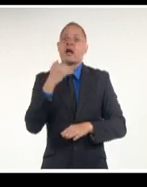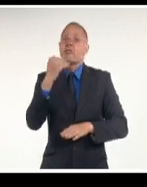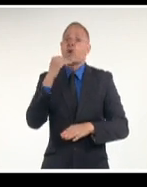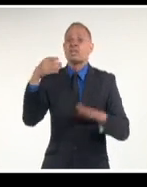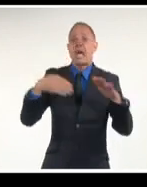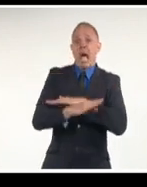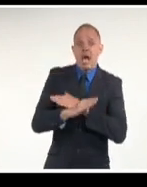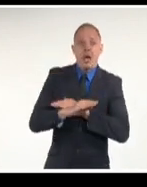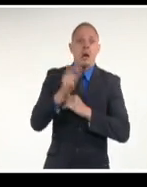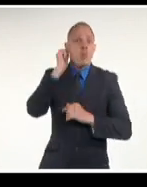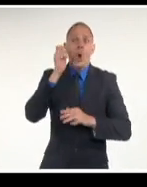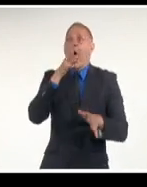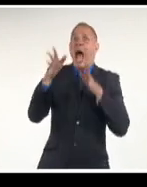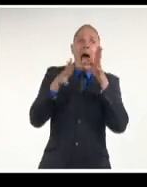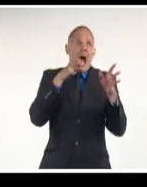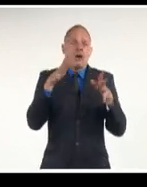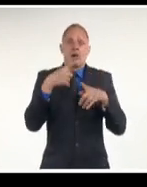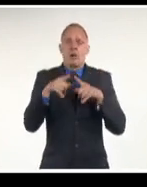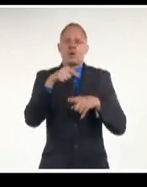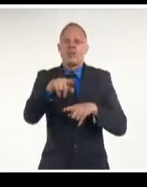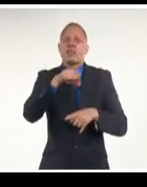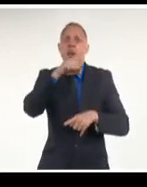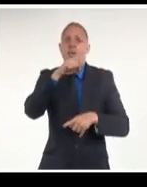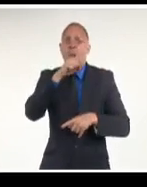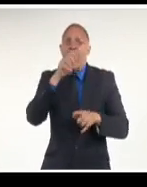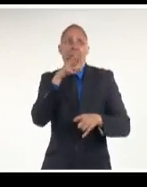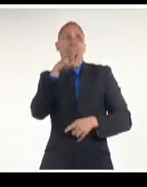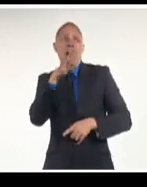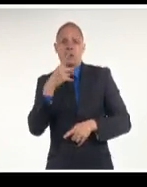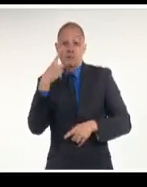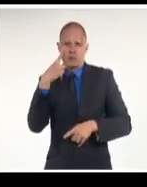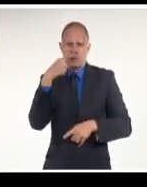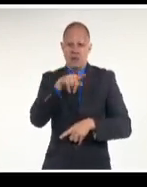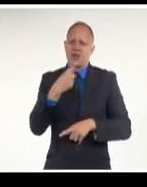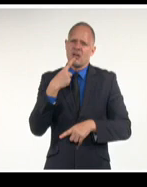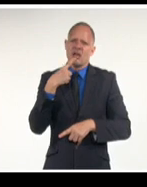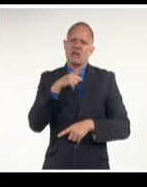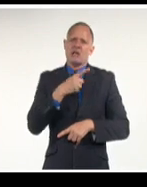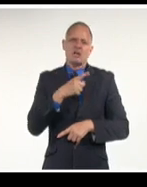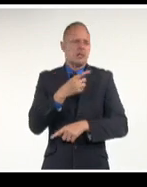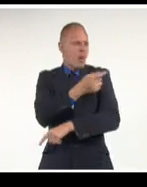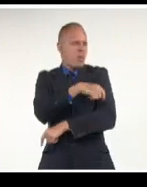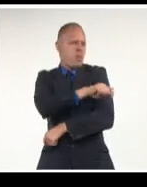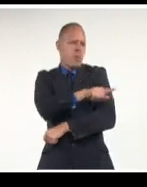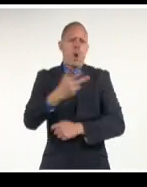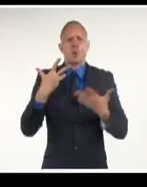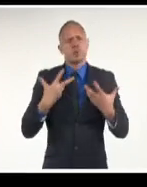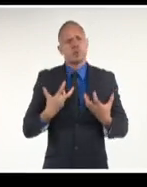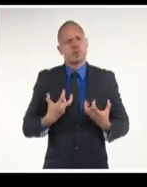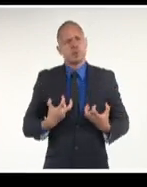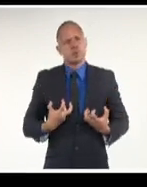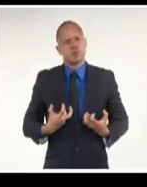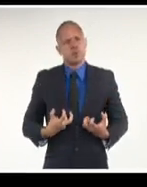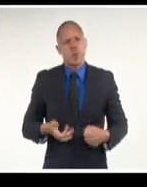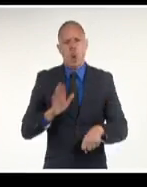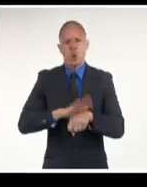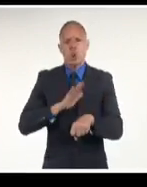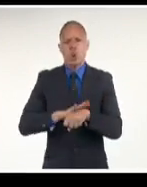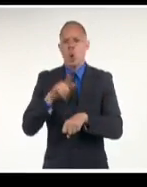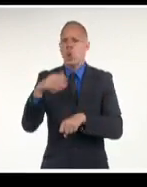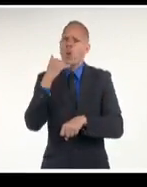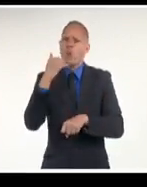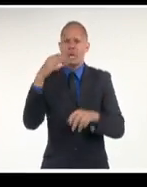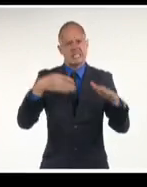video muestra el momento cuando una madre de familia en Cárdenas, Cuba grita desesperada por sus hijos, cuando la policía entra en la vivienda y la dispara a